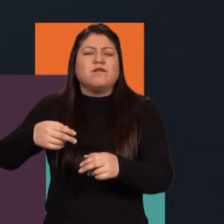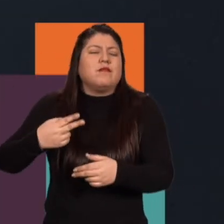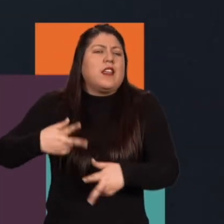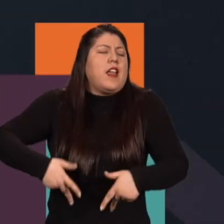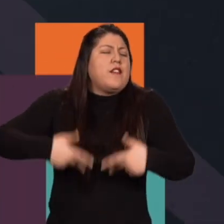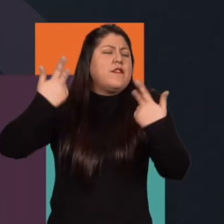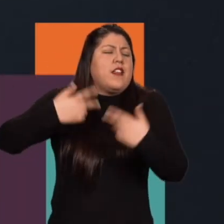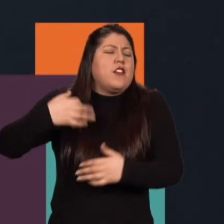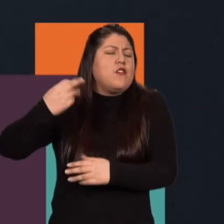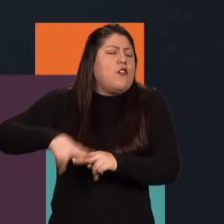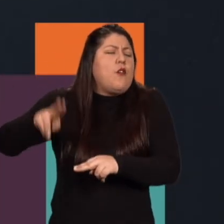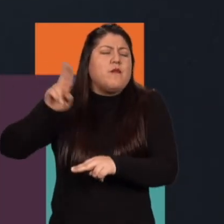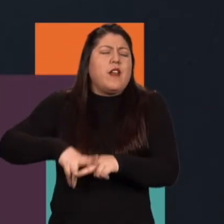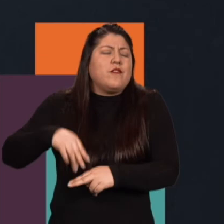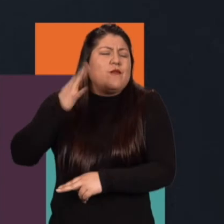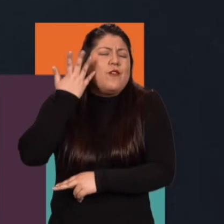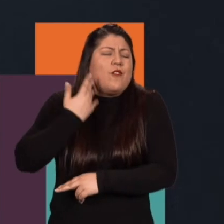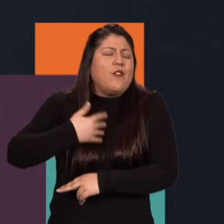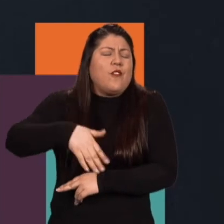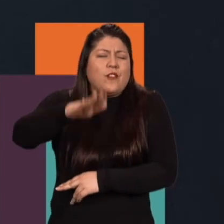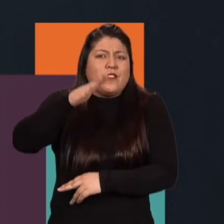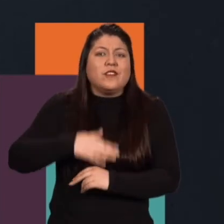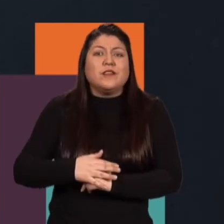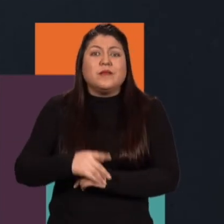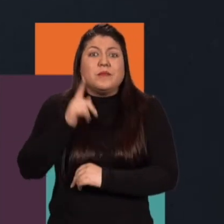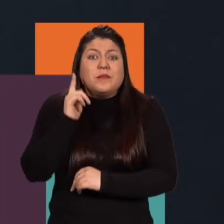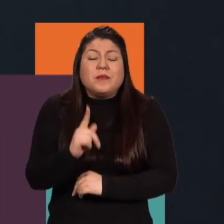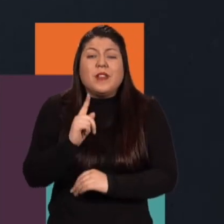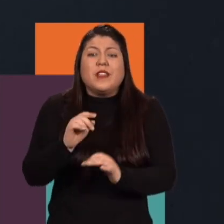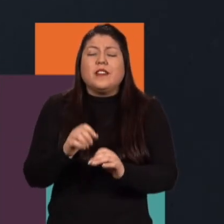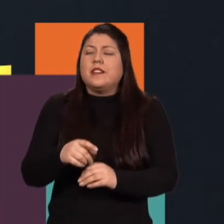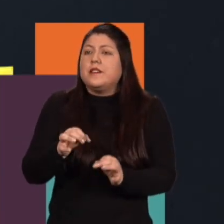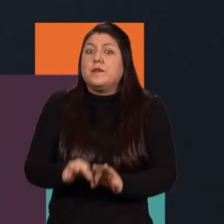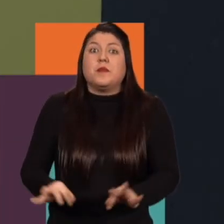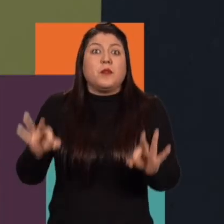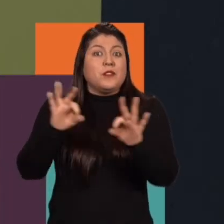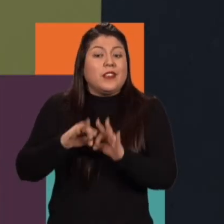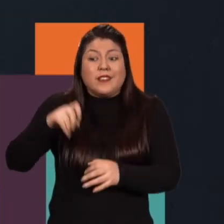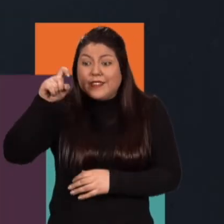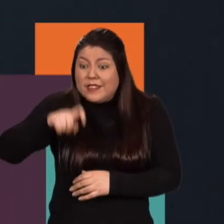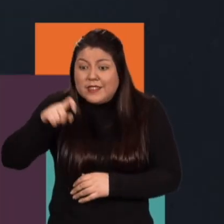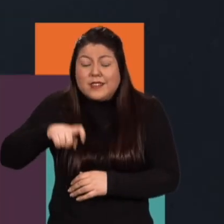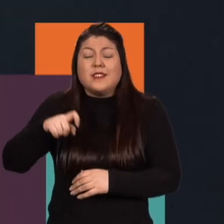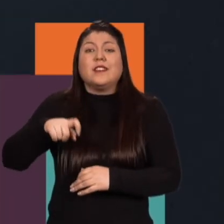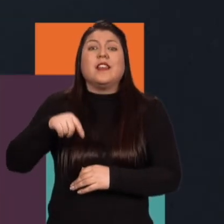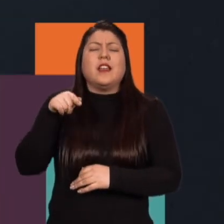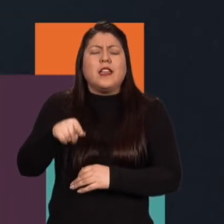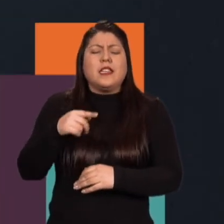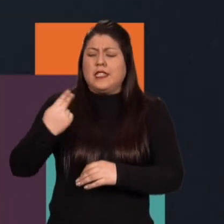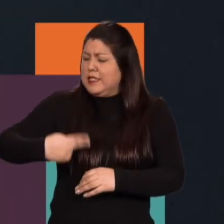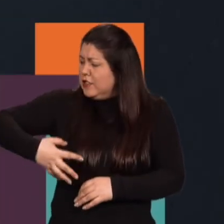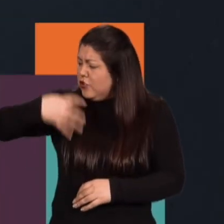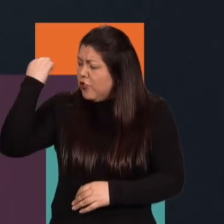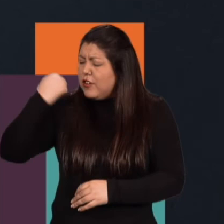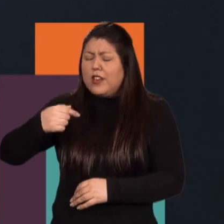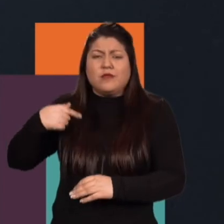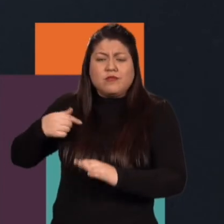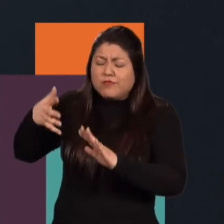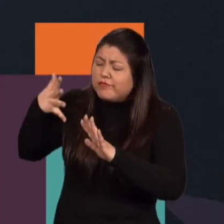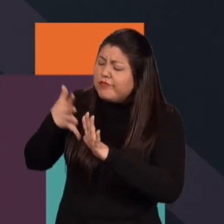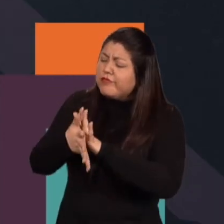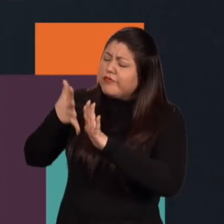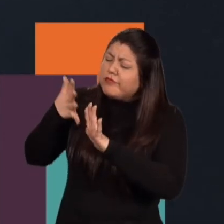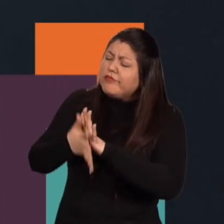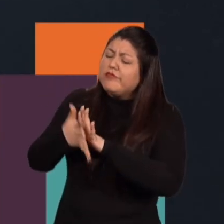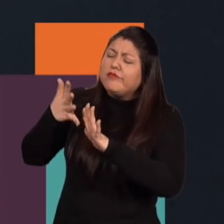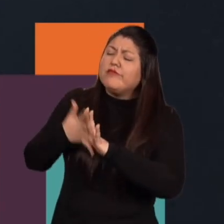situaciones que pasan en la vida cotidiana pero si creo que es necesario que siempre en el cierre